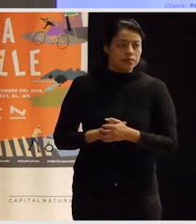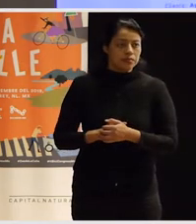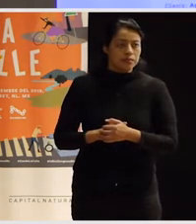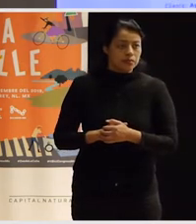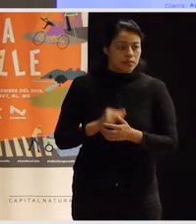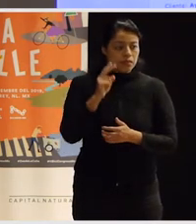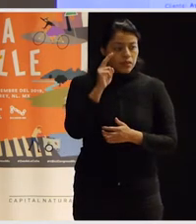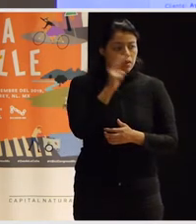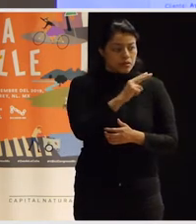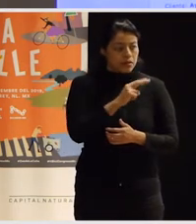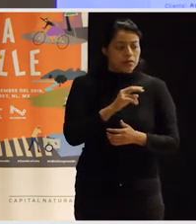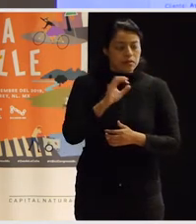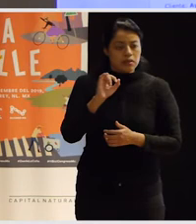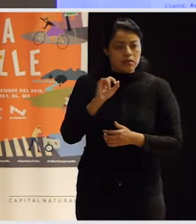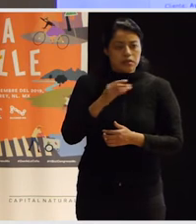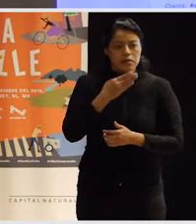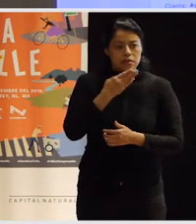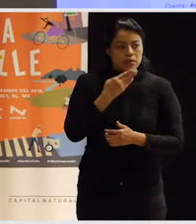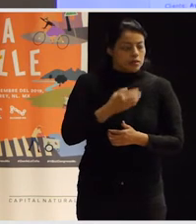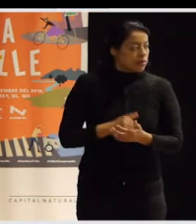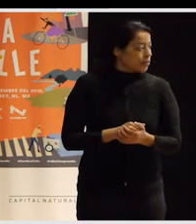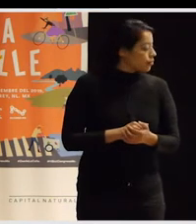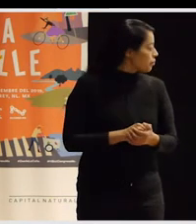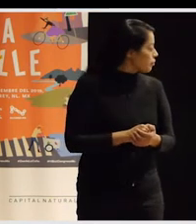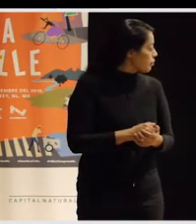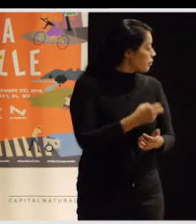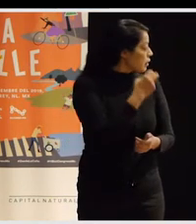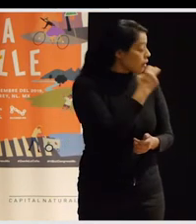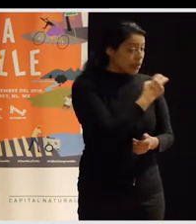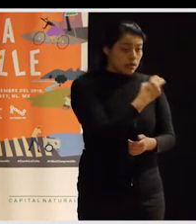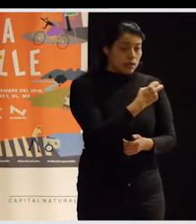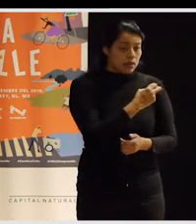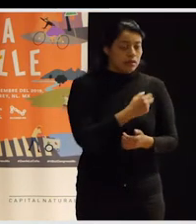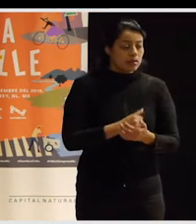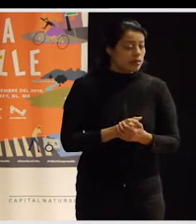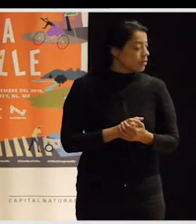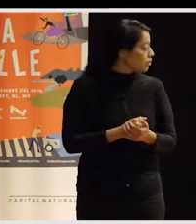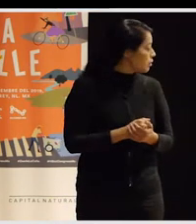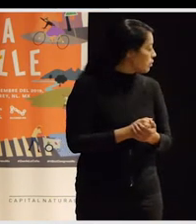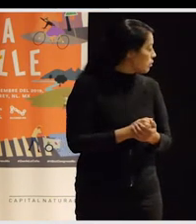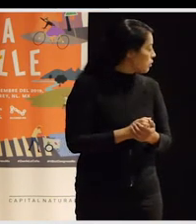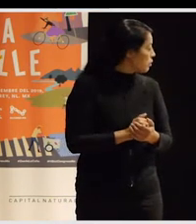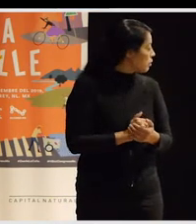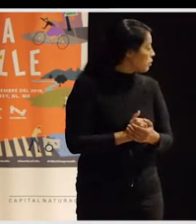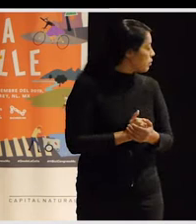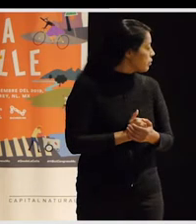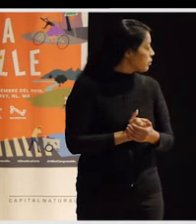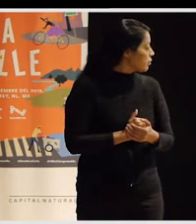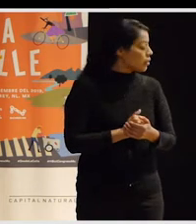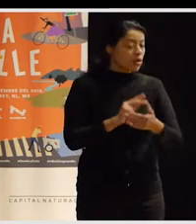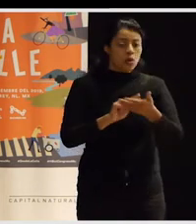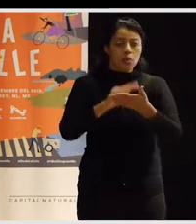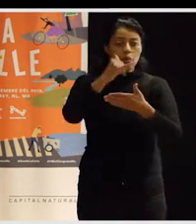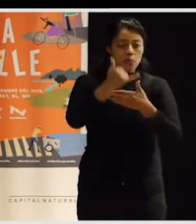¿Se ve? Sí, perfecto. Vale, pues esto sería lo que hicimos en Basauri, que era el proyecto